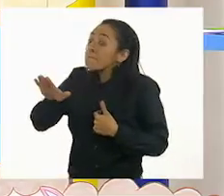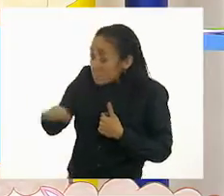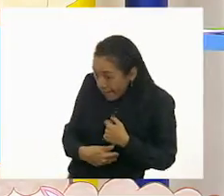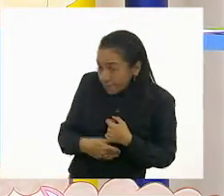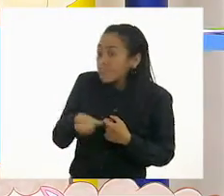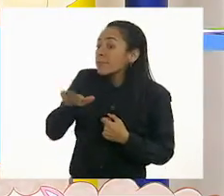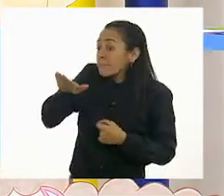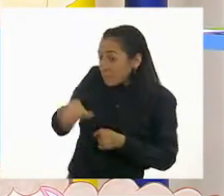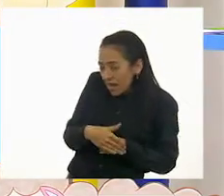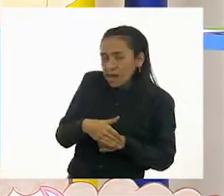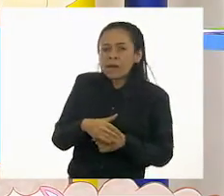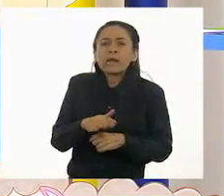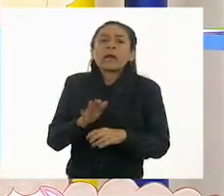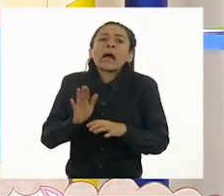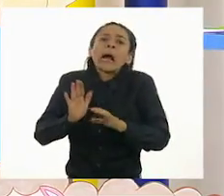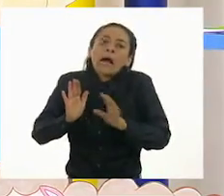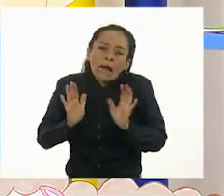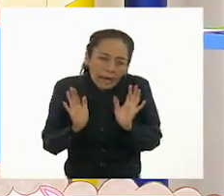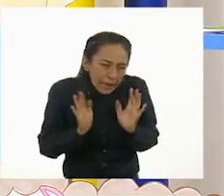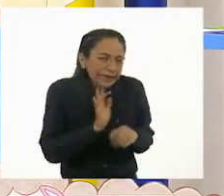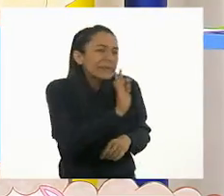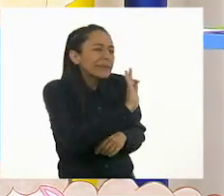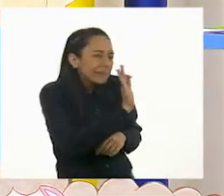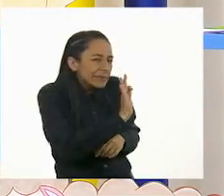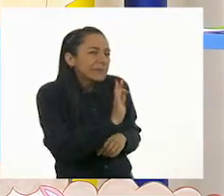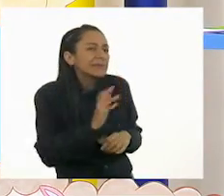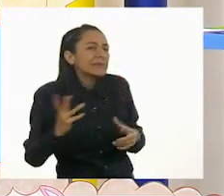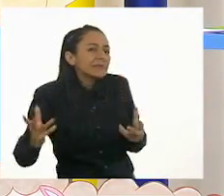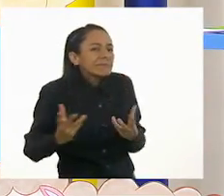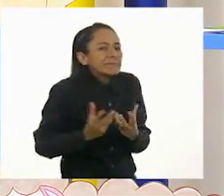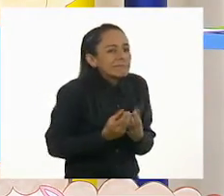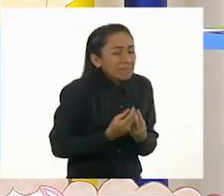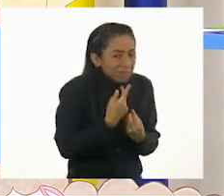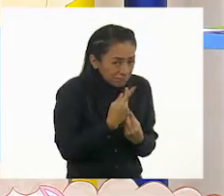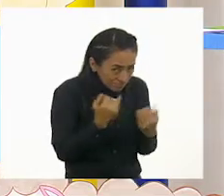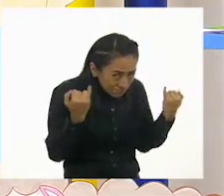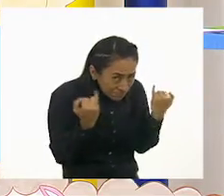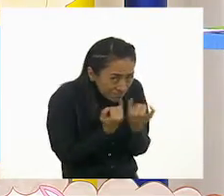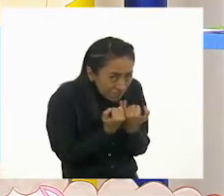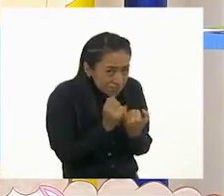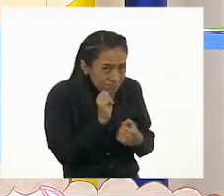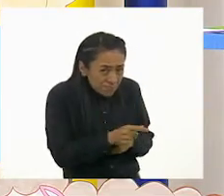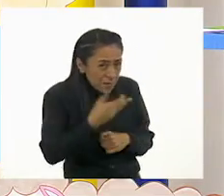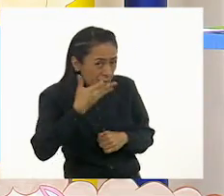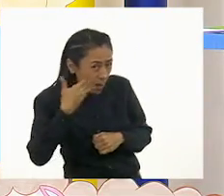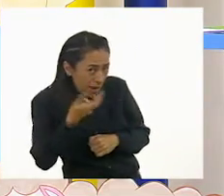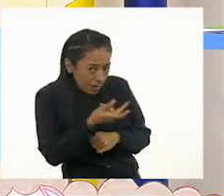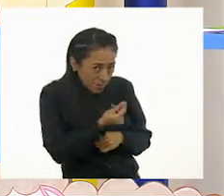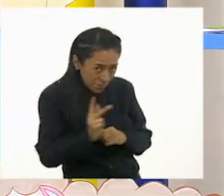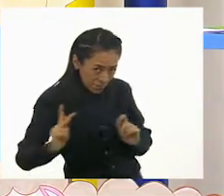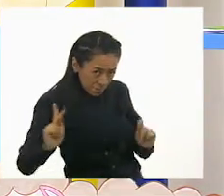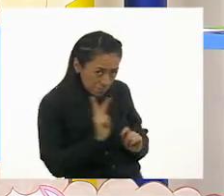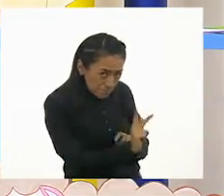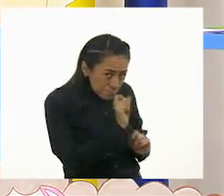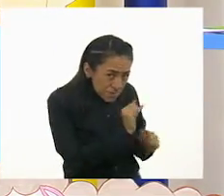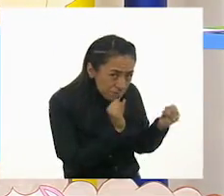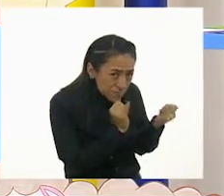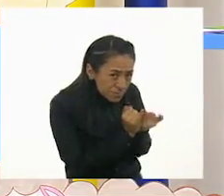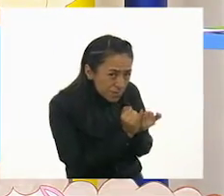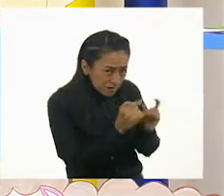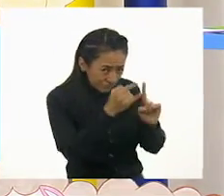siga, pero no es tan fácil que nos pueda acompañar como un perro o un gato. Entonces, ¿vamos a marcar la casilla de paseo?